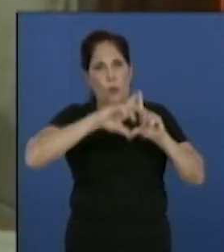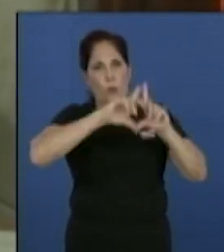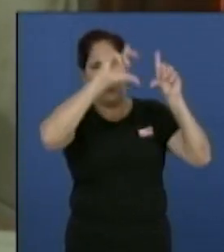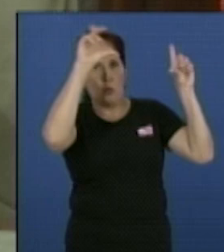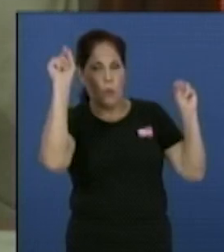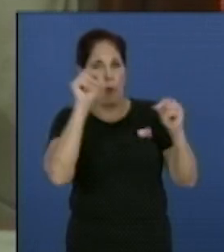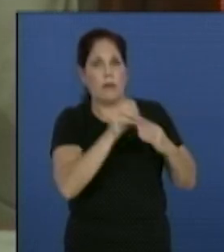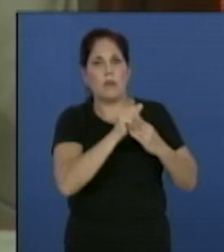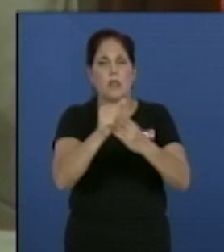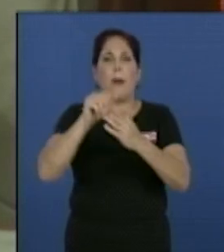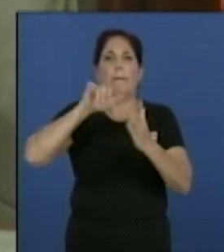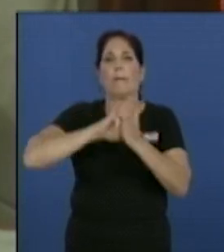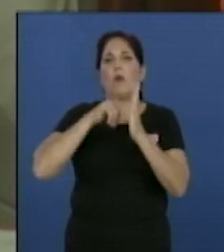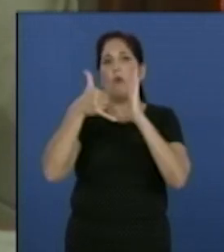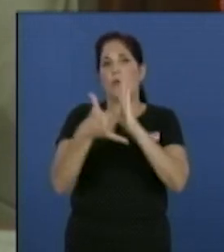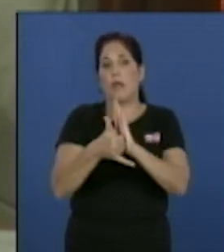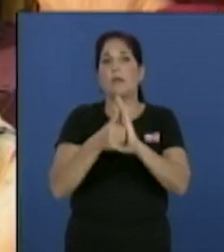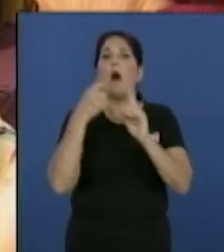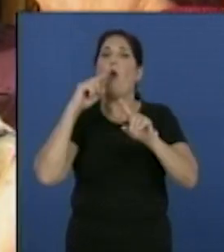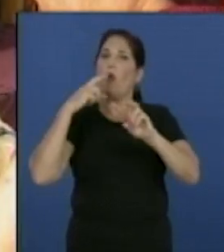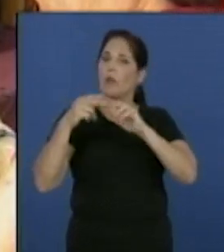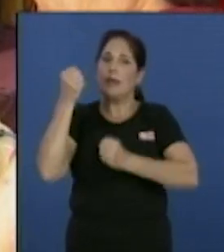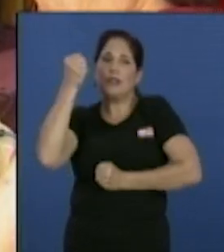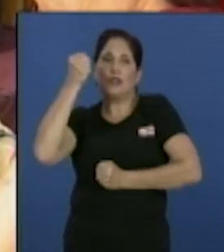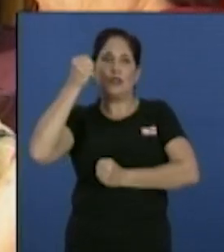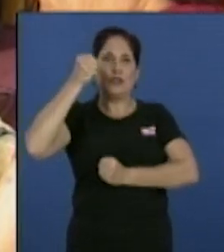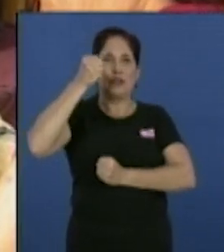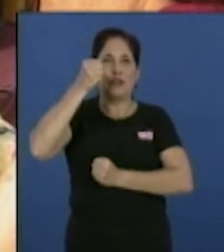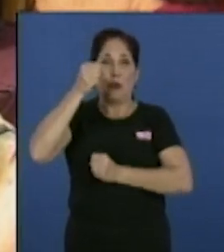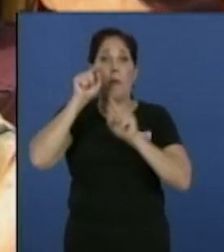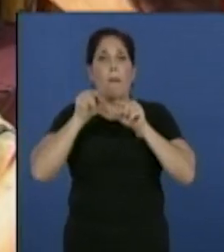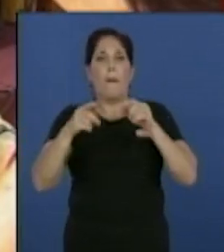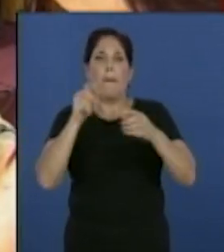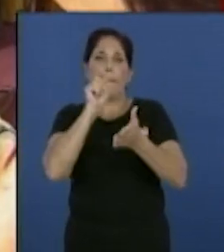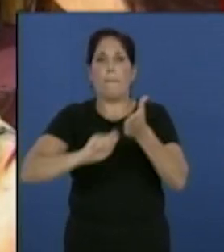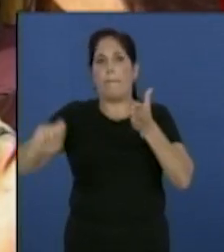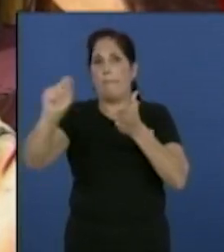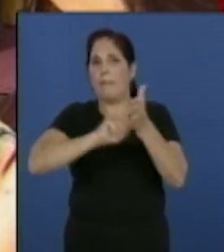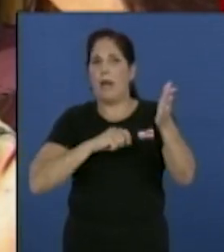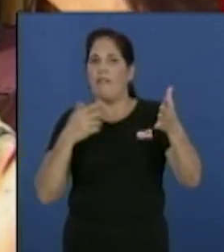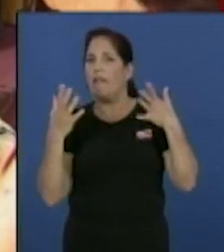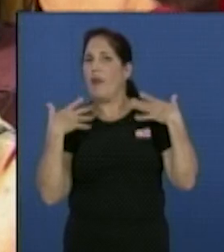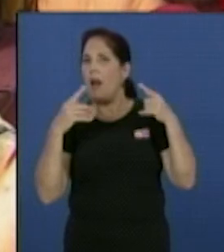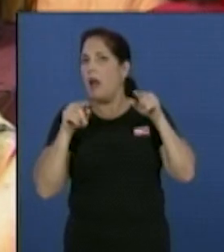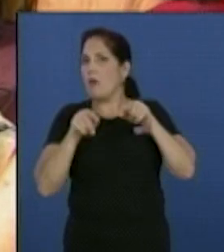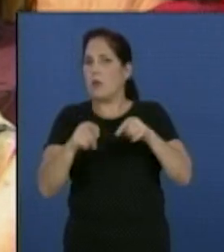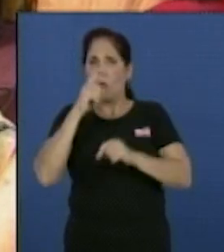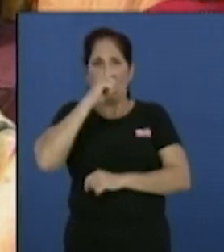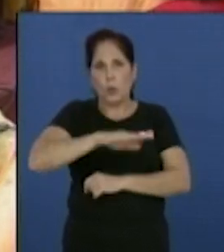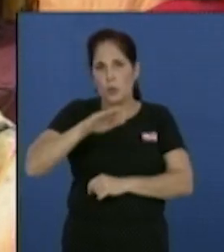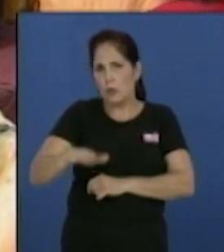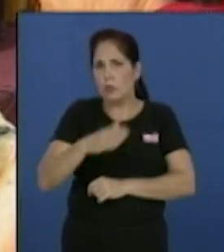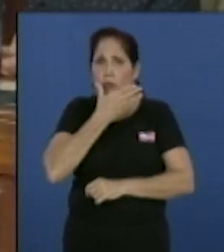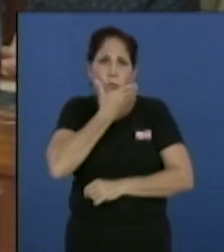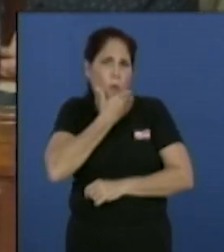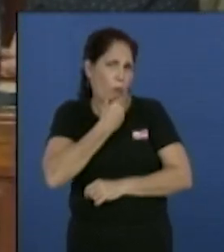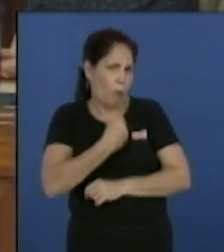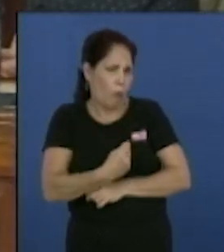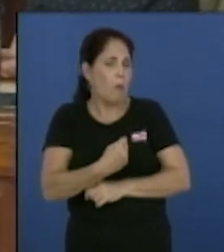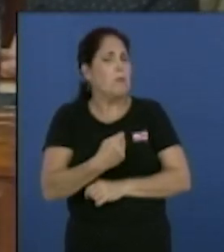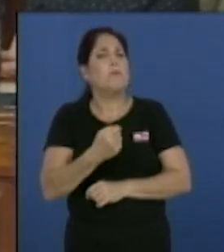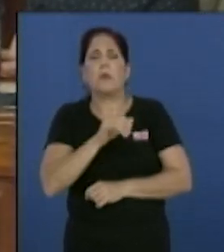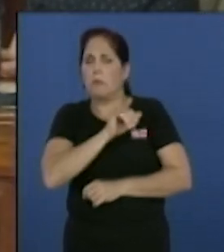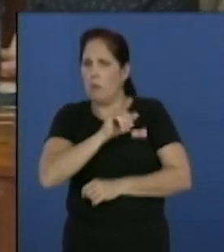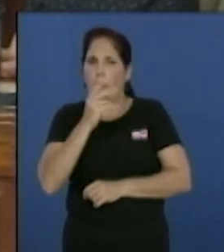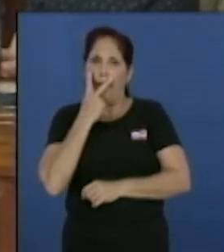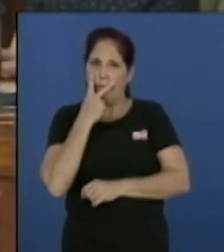bajo la guía del proyecto Retomando el Son. Un plan de verano que centra su mirada en la niñez, los adolescentes y